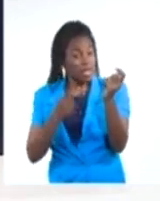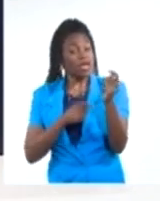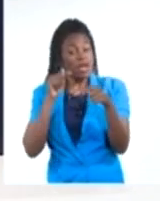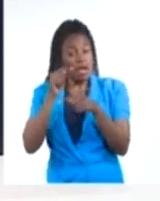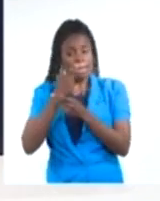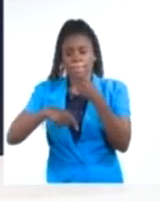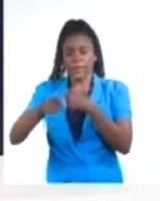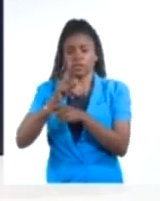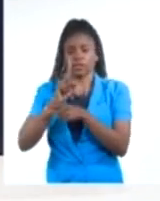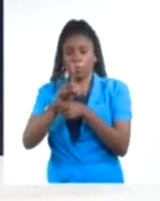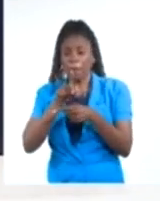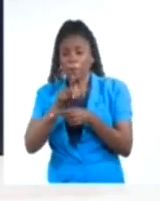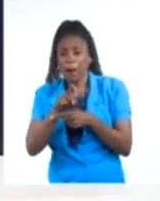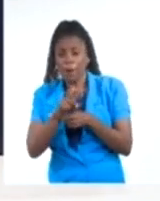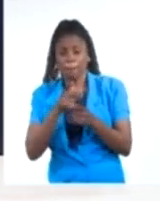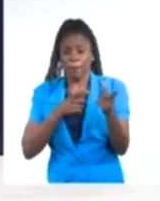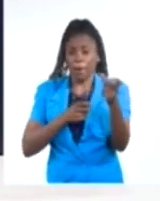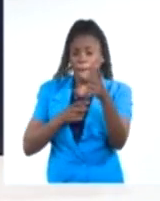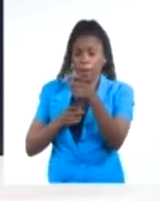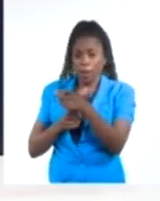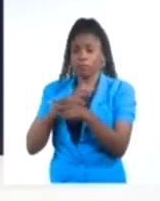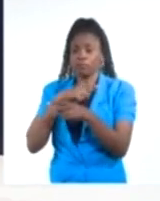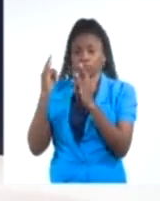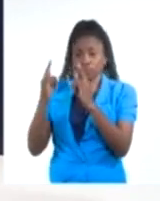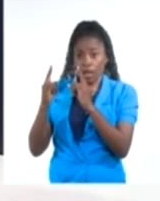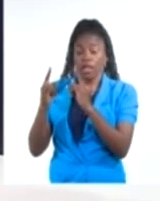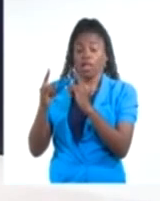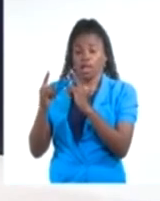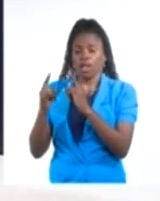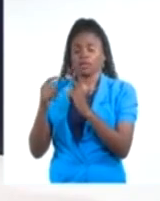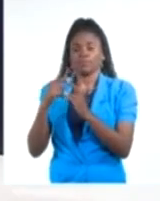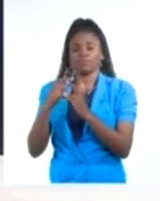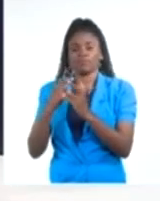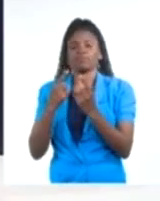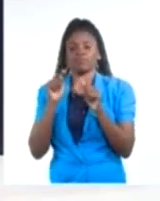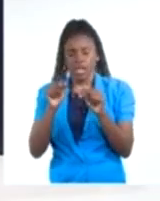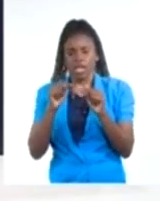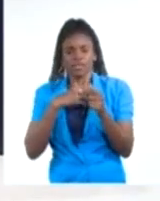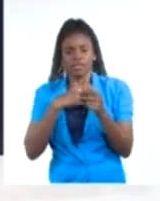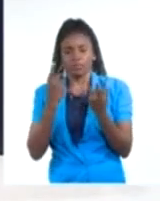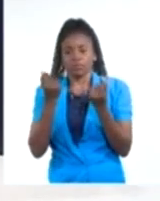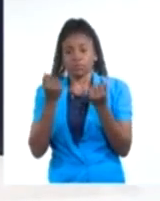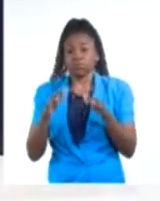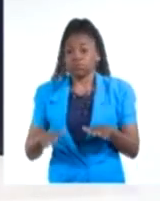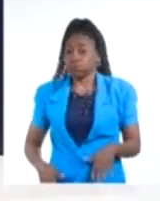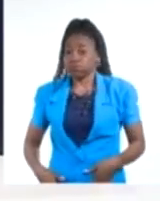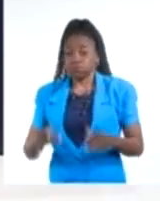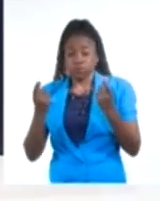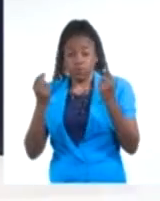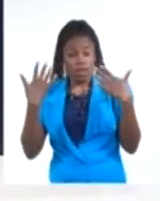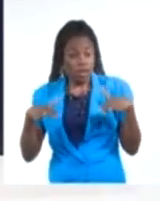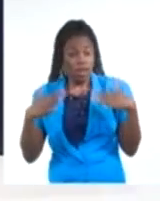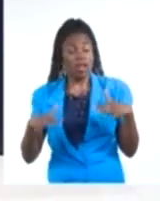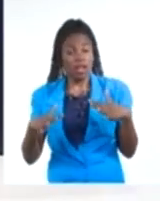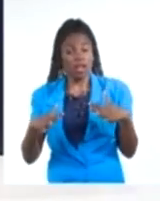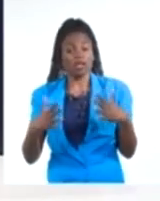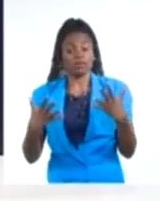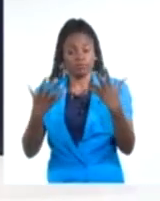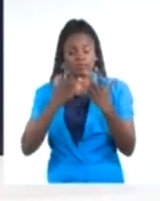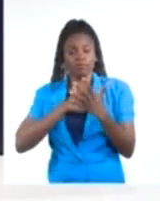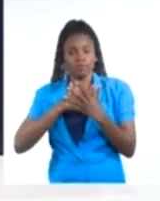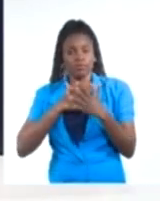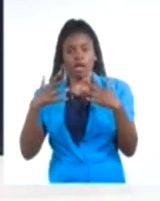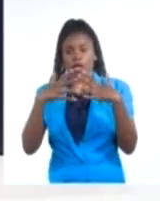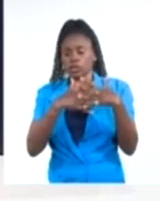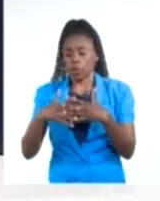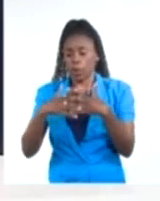es en buena medida responsable de su inicio, ¿cómo se habrá recibido estas propuestas en el país más